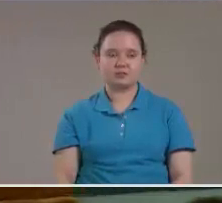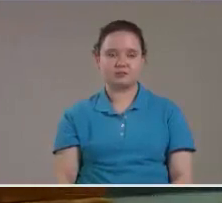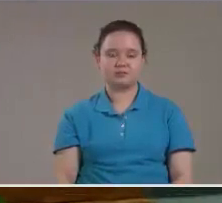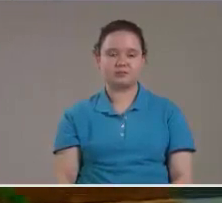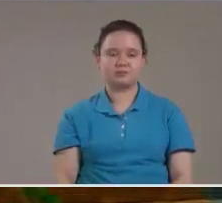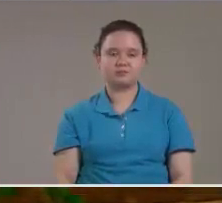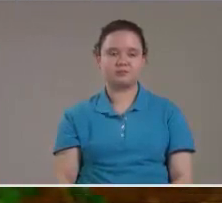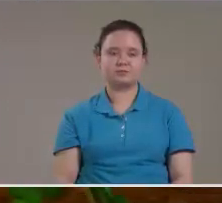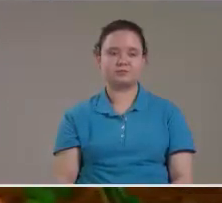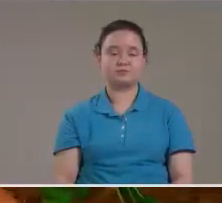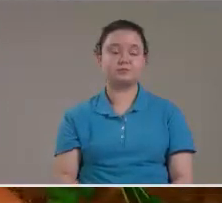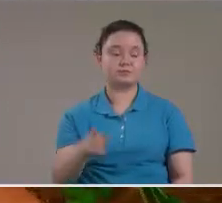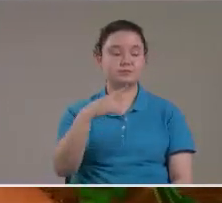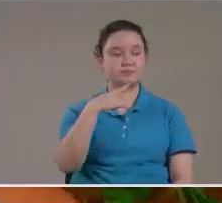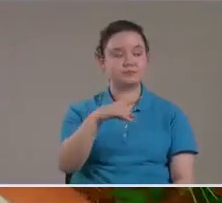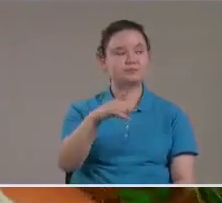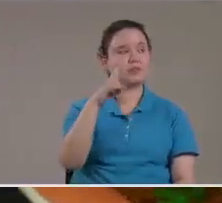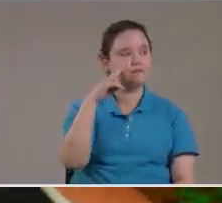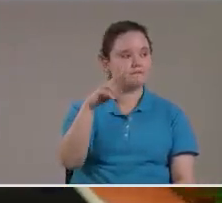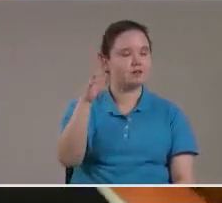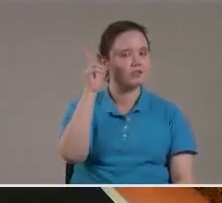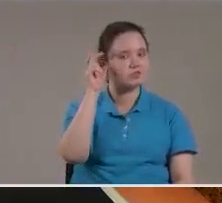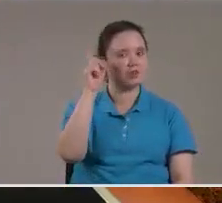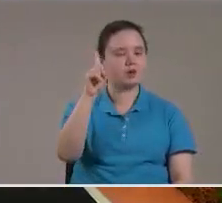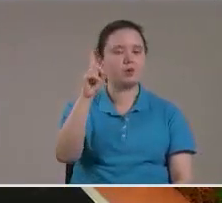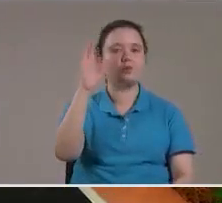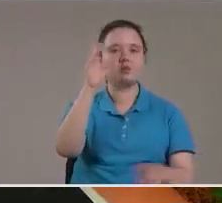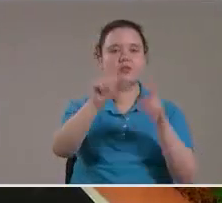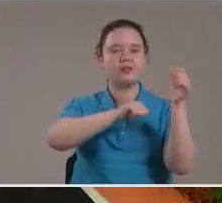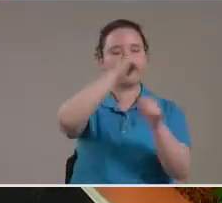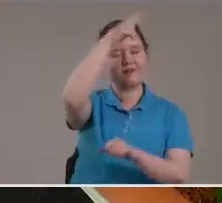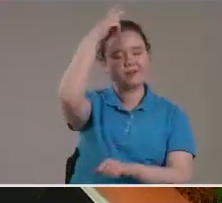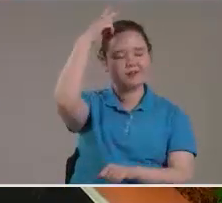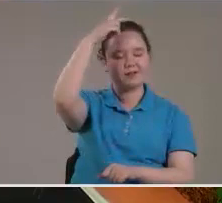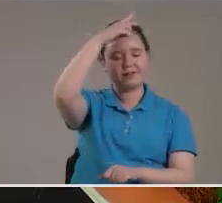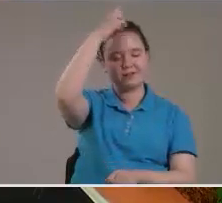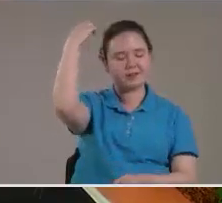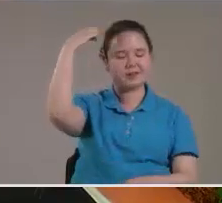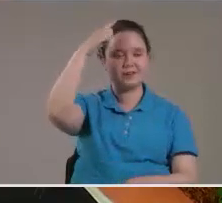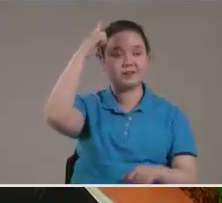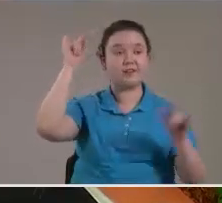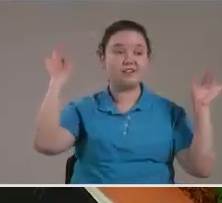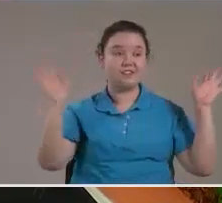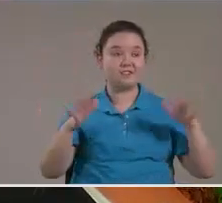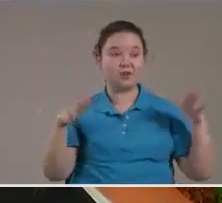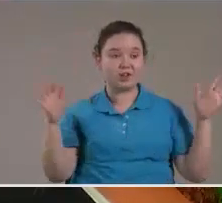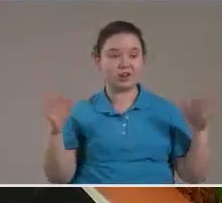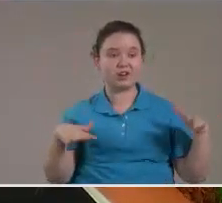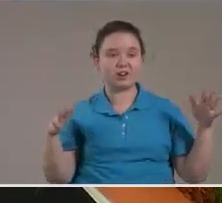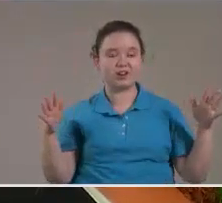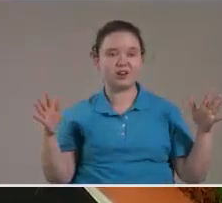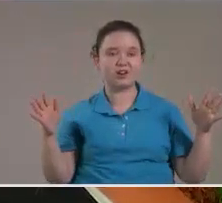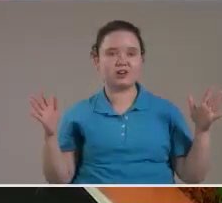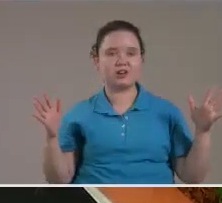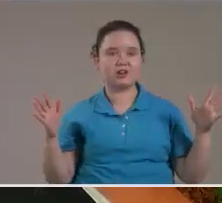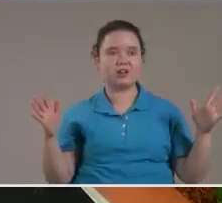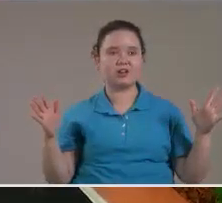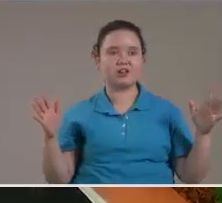Dele hermano Y oí a un ángel Borar Por en medio Del cielo No tienes una Biblia Las Américas